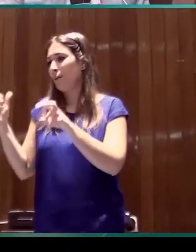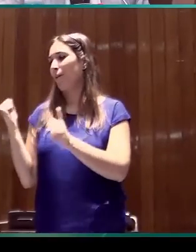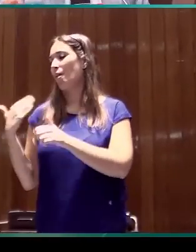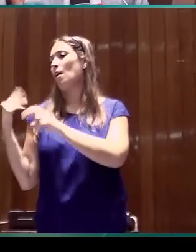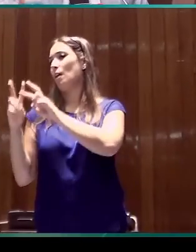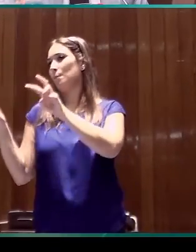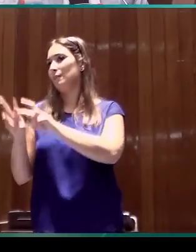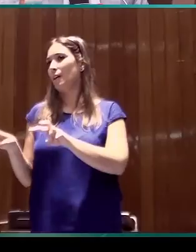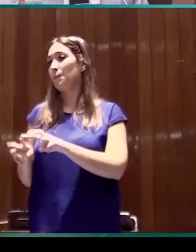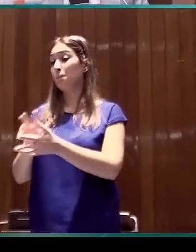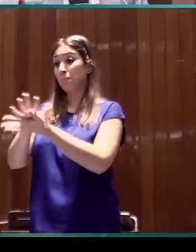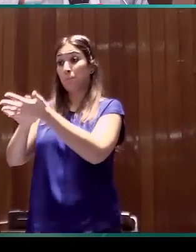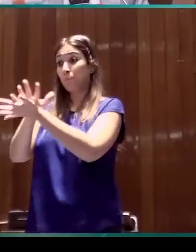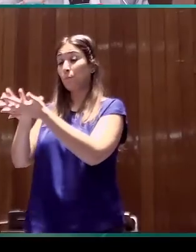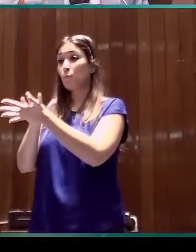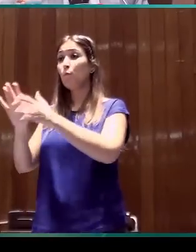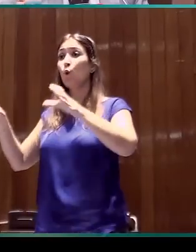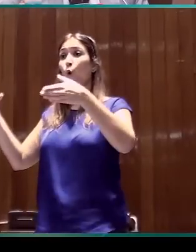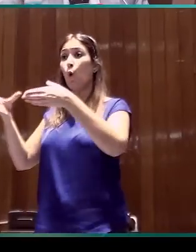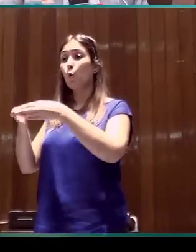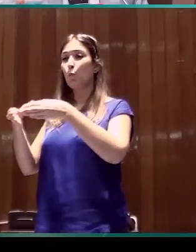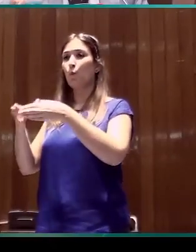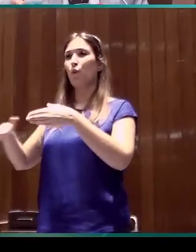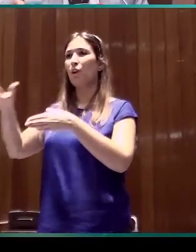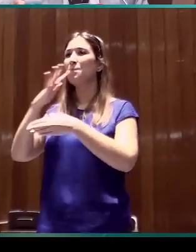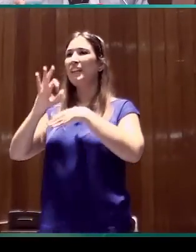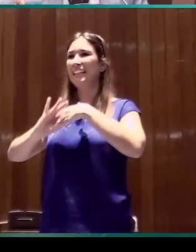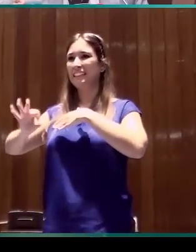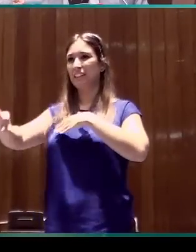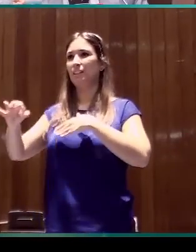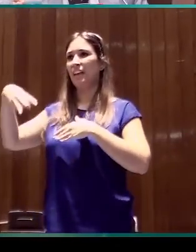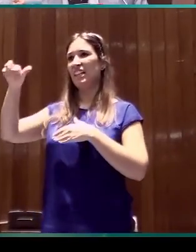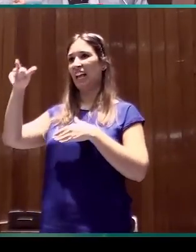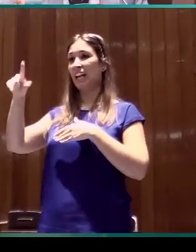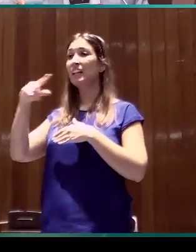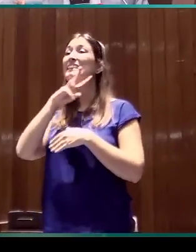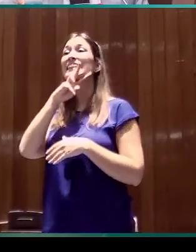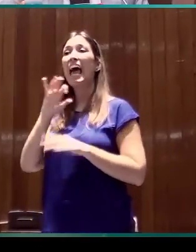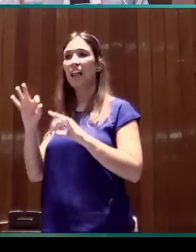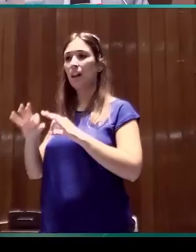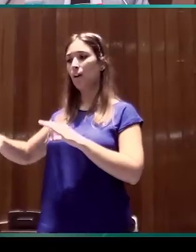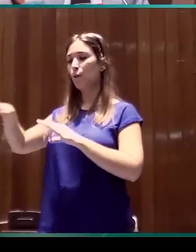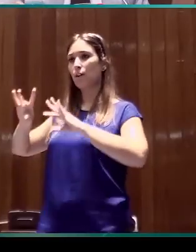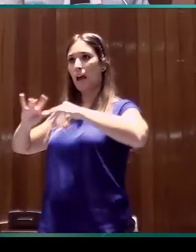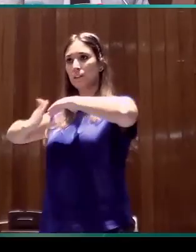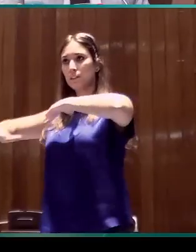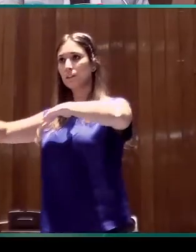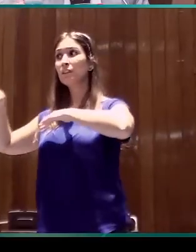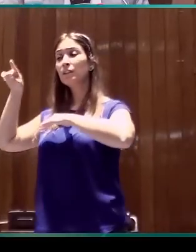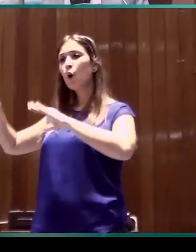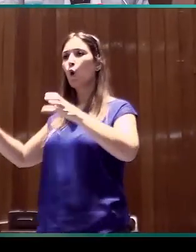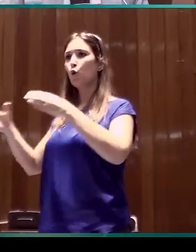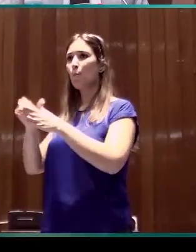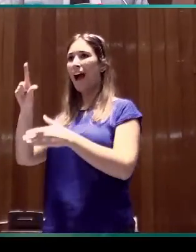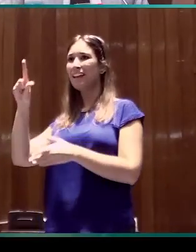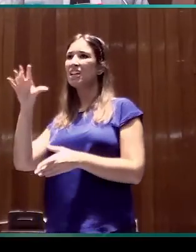años de una lengua de una comunidad beduina en el desierto del Negev, en Israel, una comunidad de al-sayid,